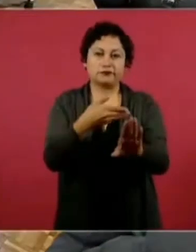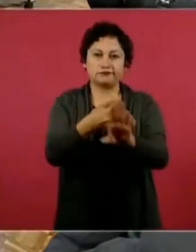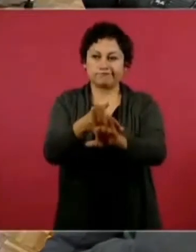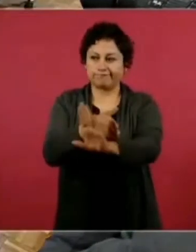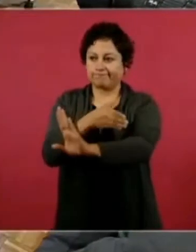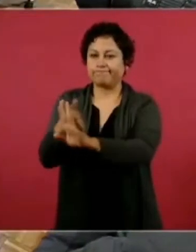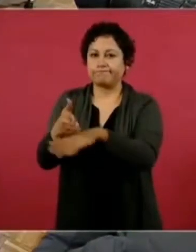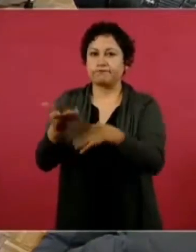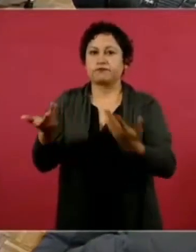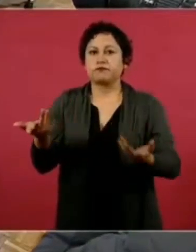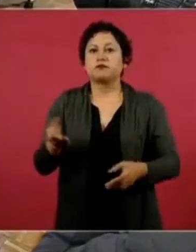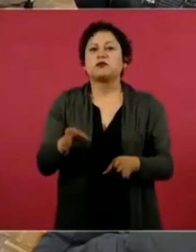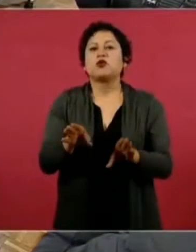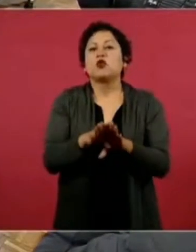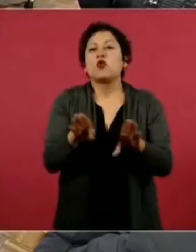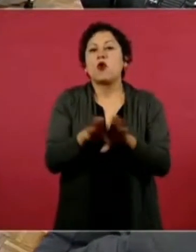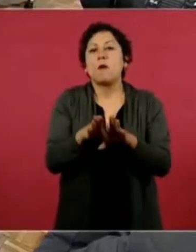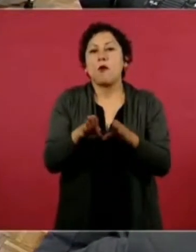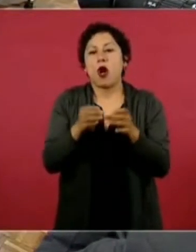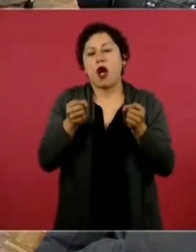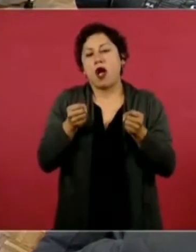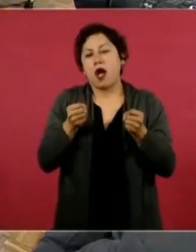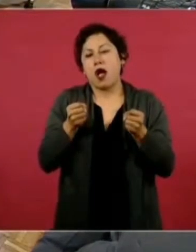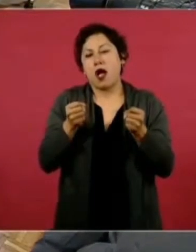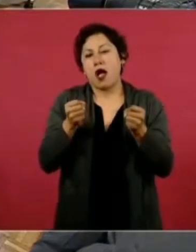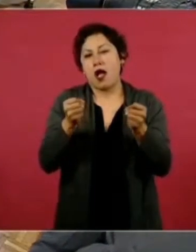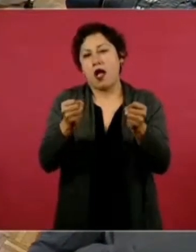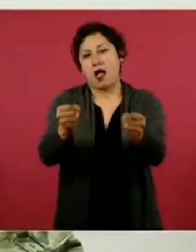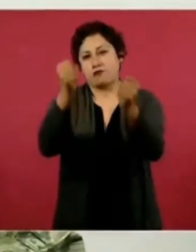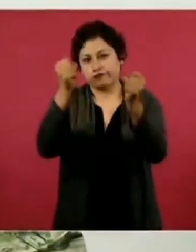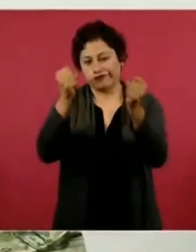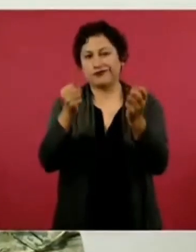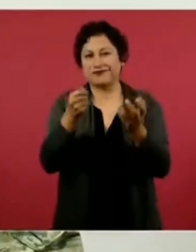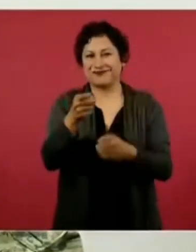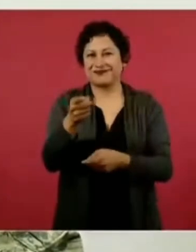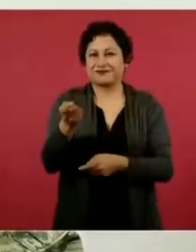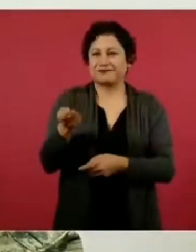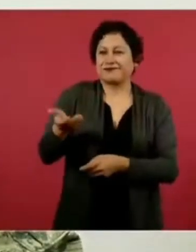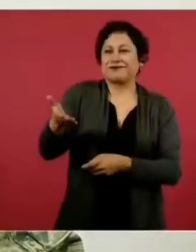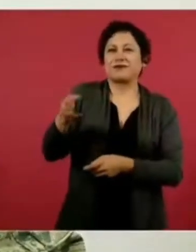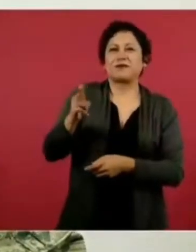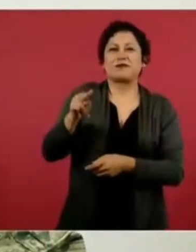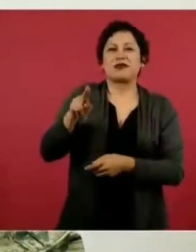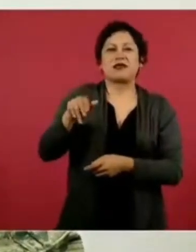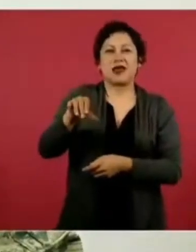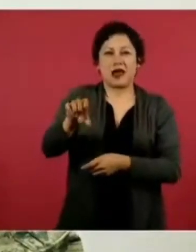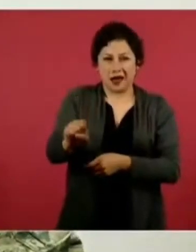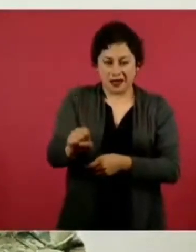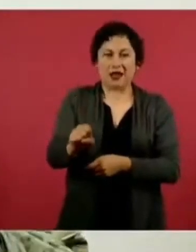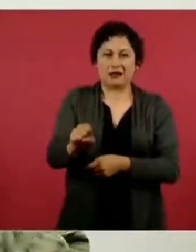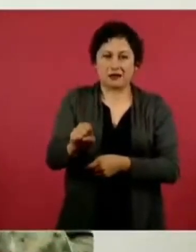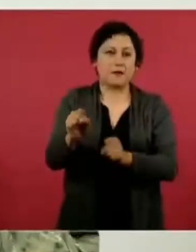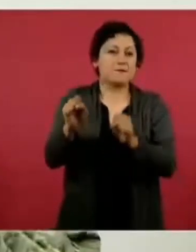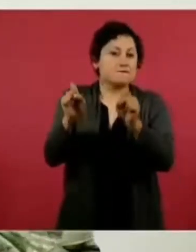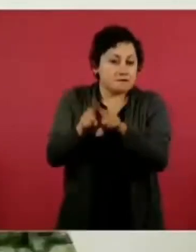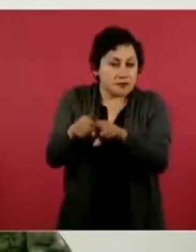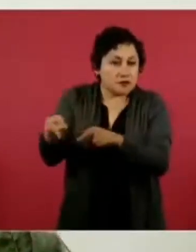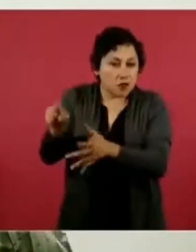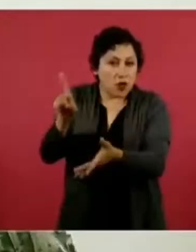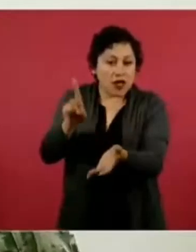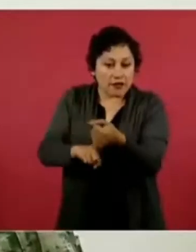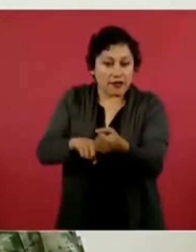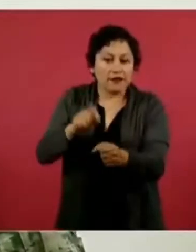de minas antipersonal que hemos también localizado, artefactos explosivos, son